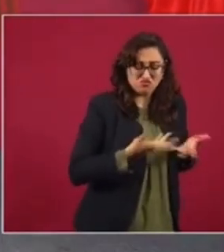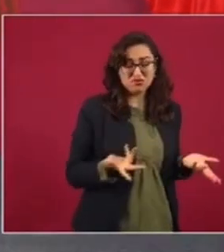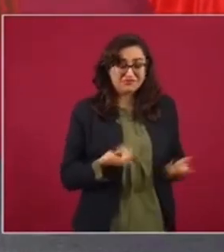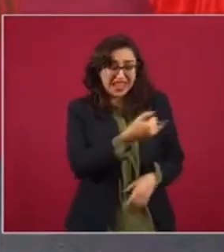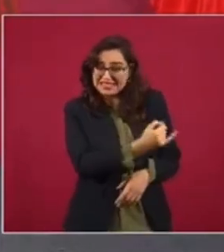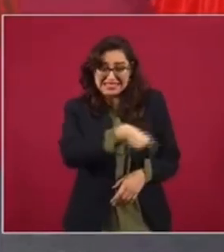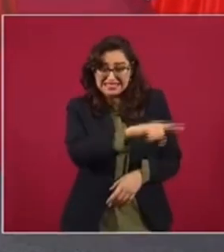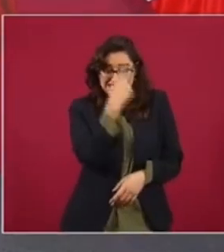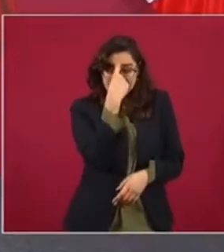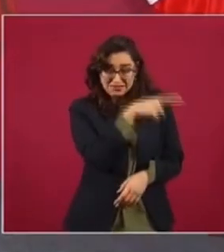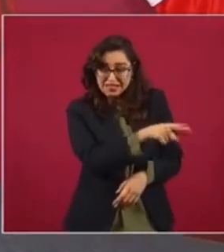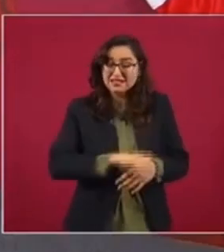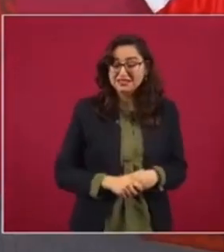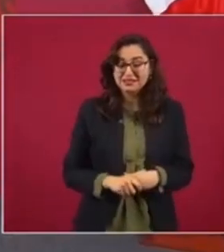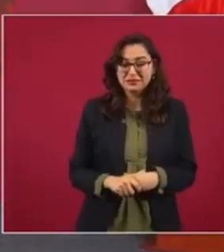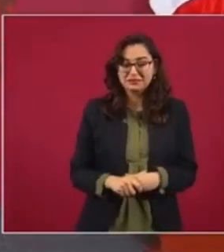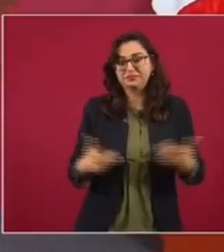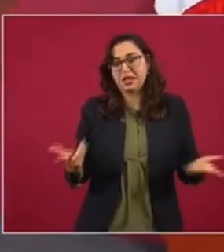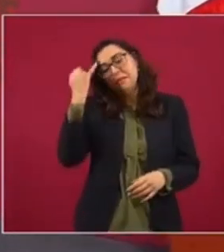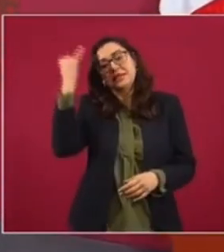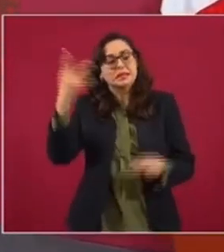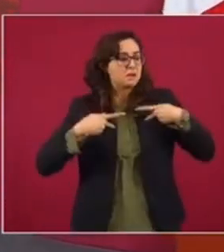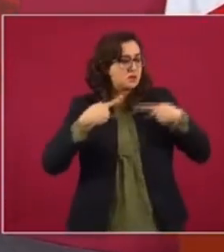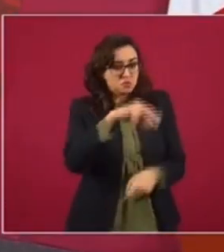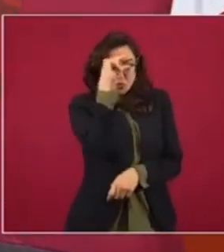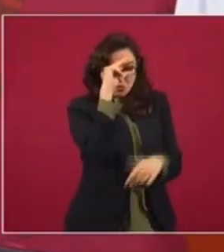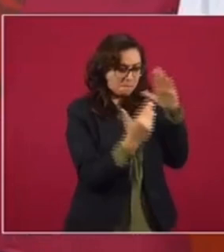un artículo de un intelectual orgánico.